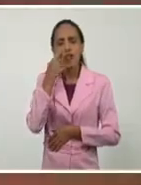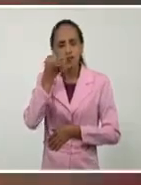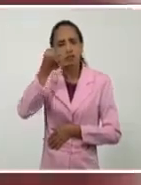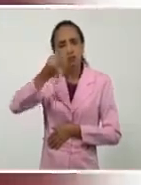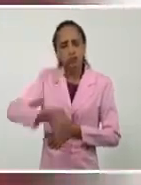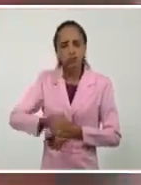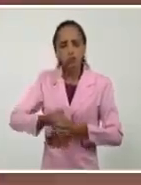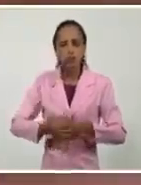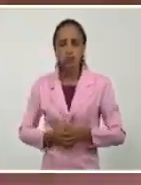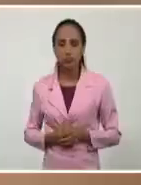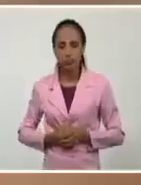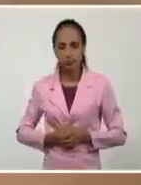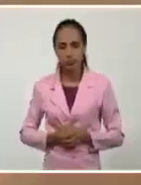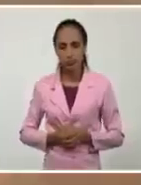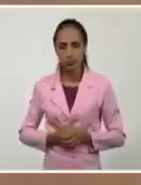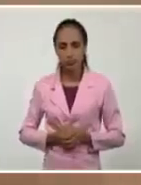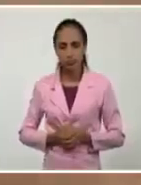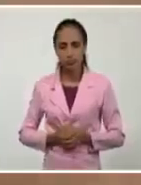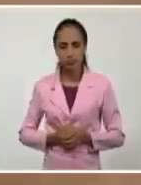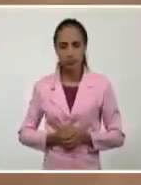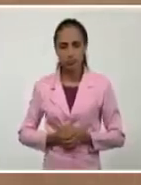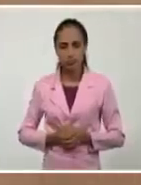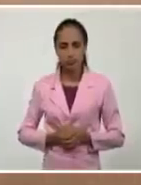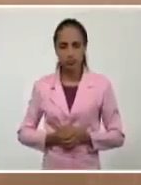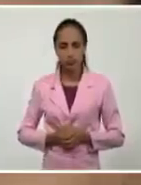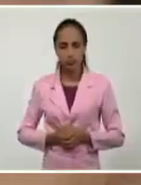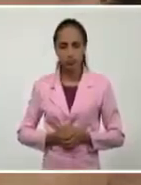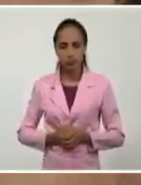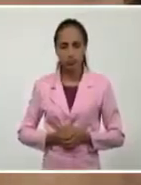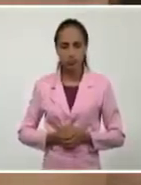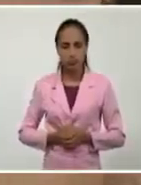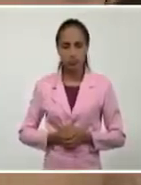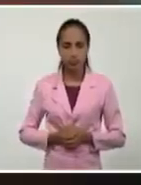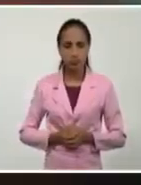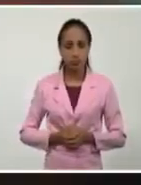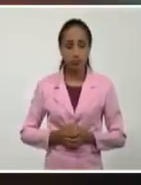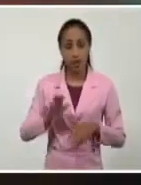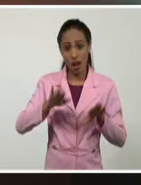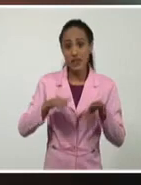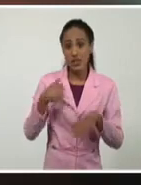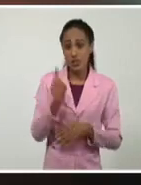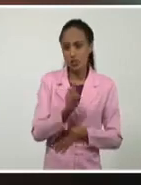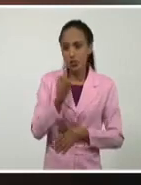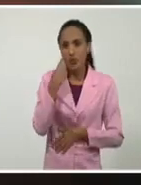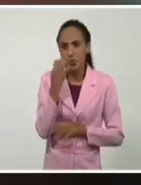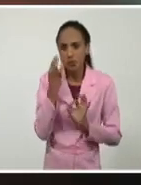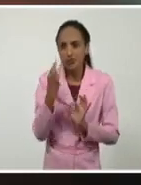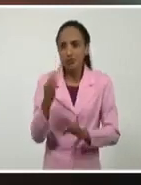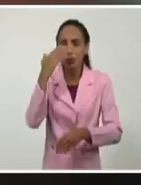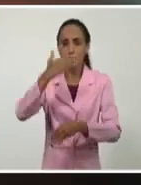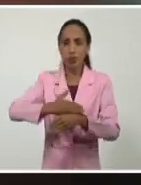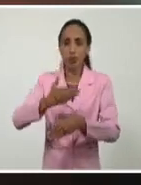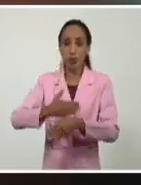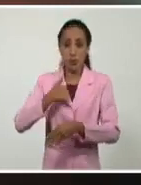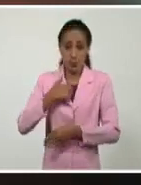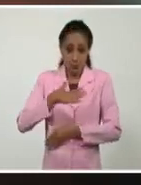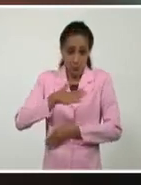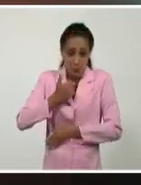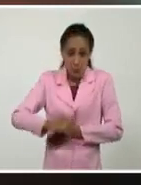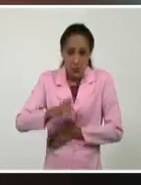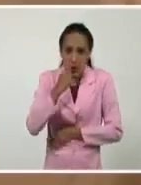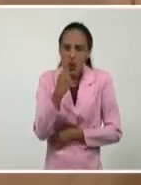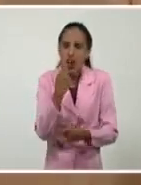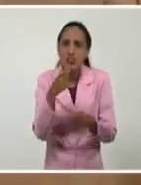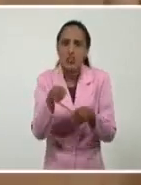lo que nos pueda pasar. Cuando nos toca, decimos, sí, el bloqueo está ahí. Esta misma situación por la que pasa mi hijo, que necesita una